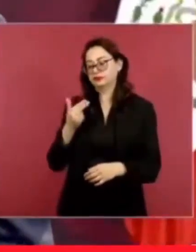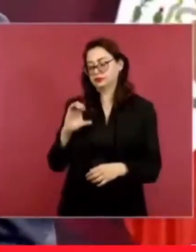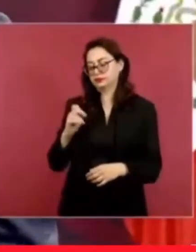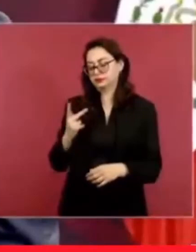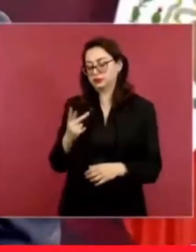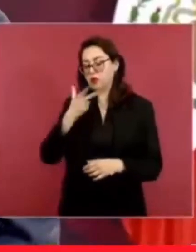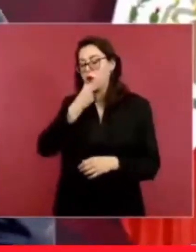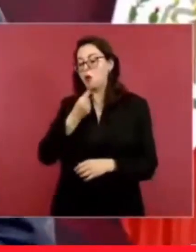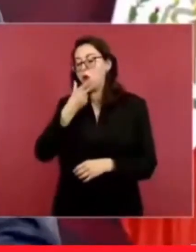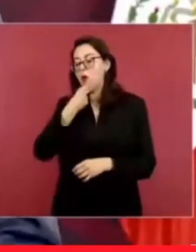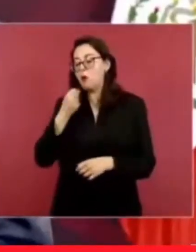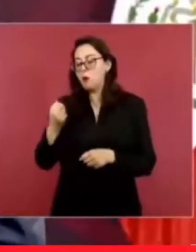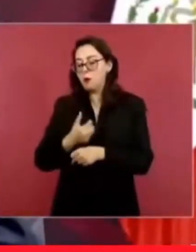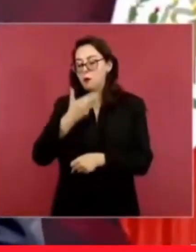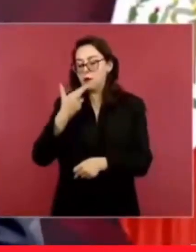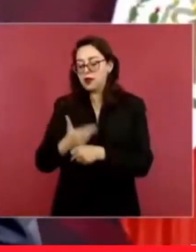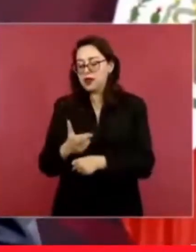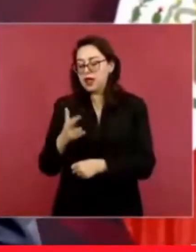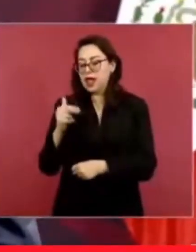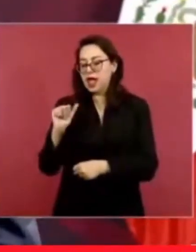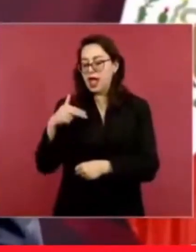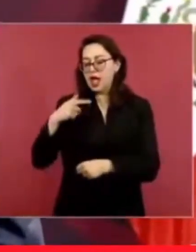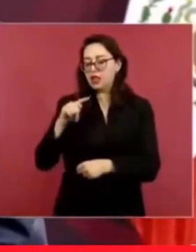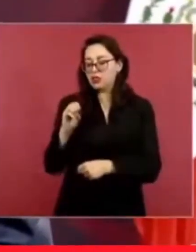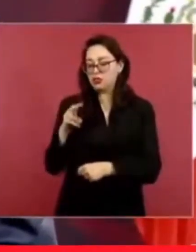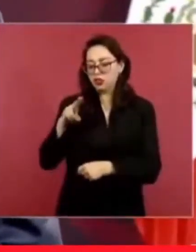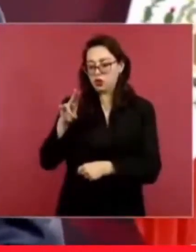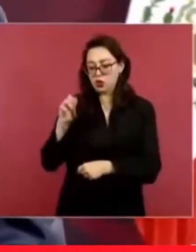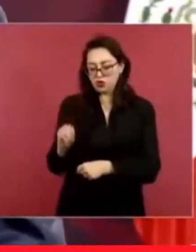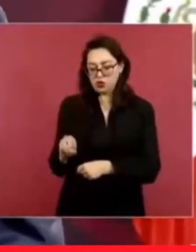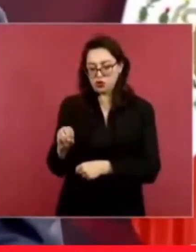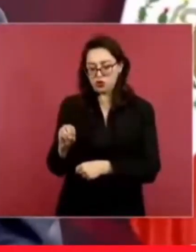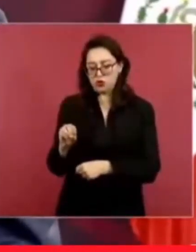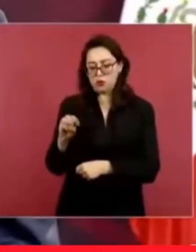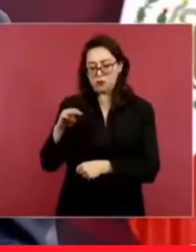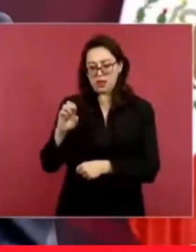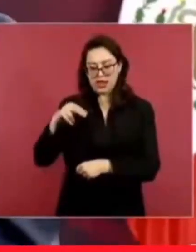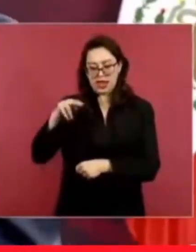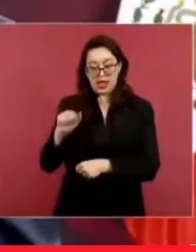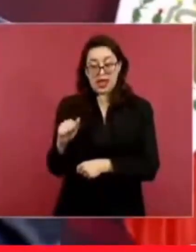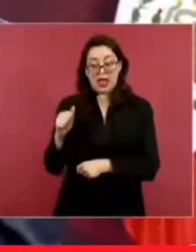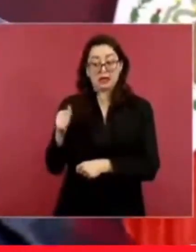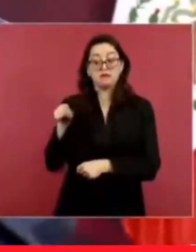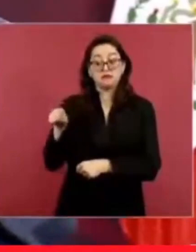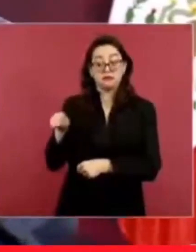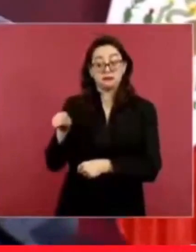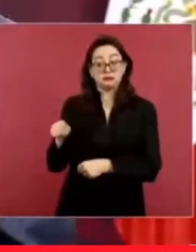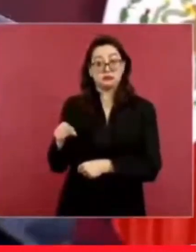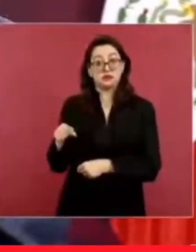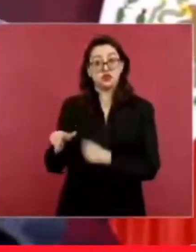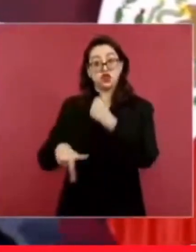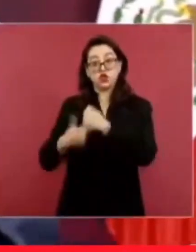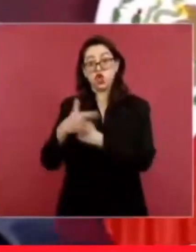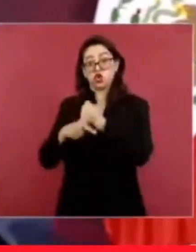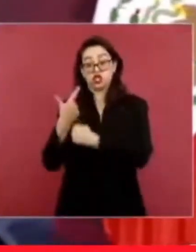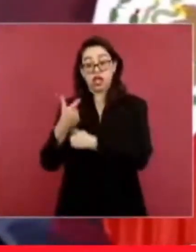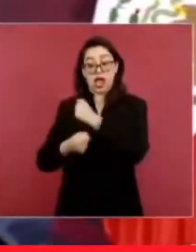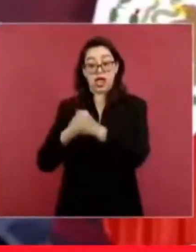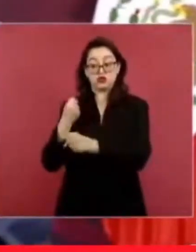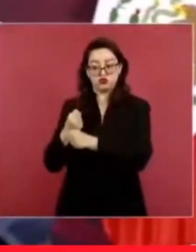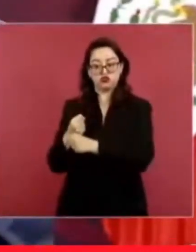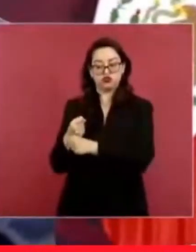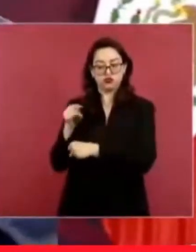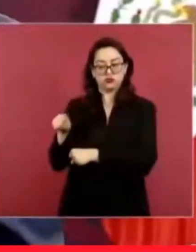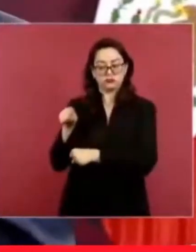fue el secretario de Hacienda dos sexenios, cuando mejor funcionó la economía en México,